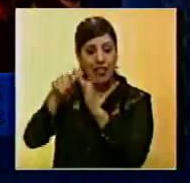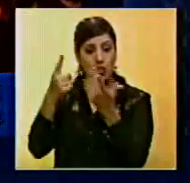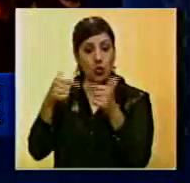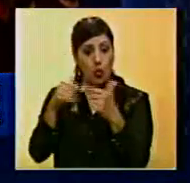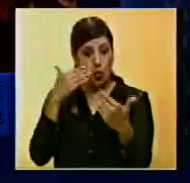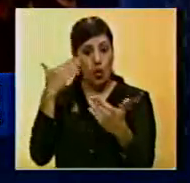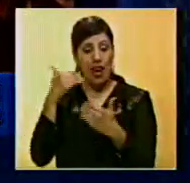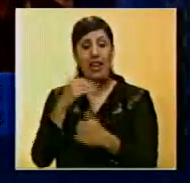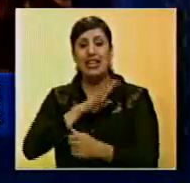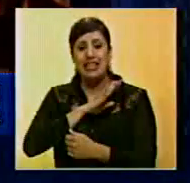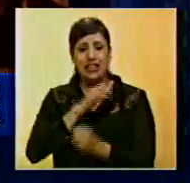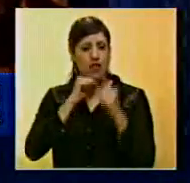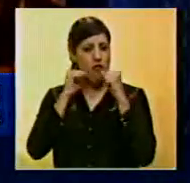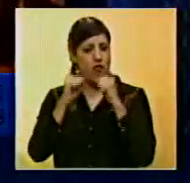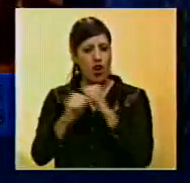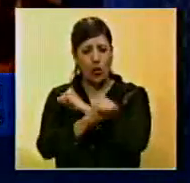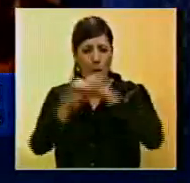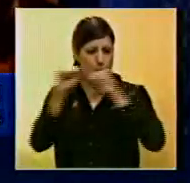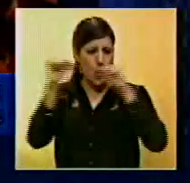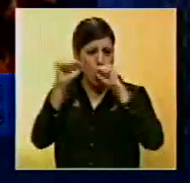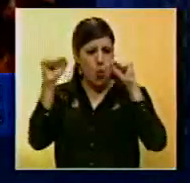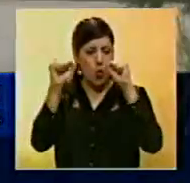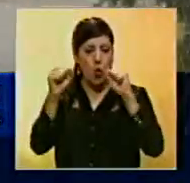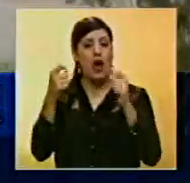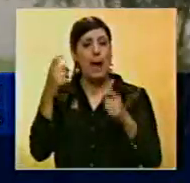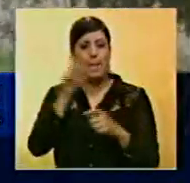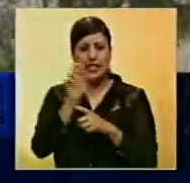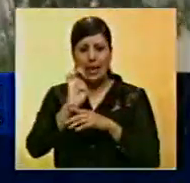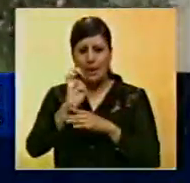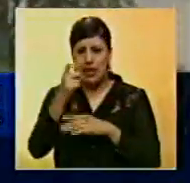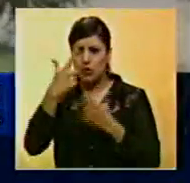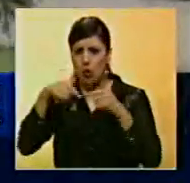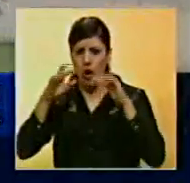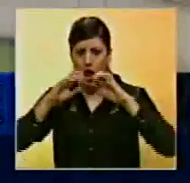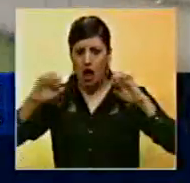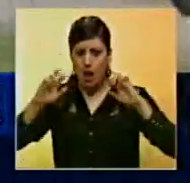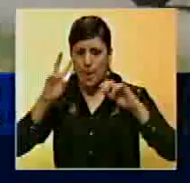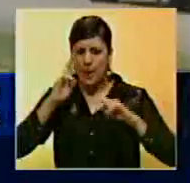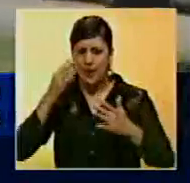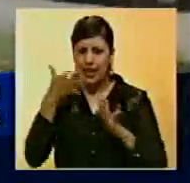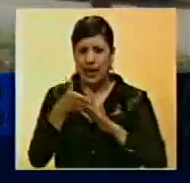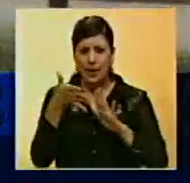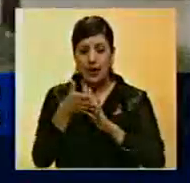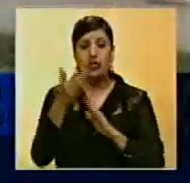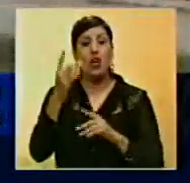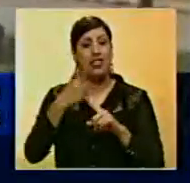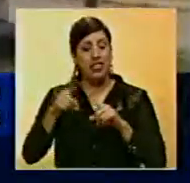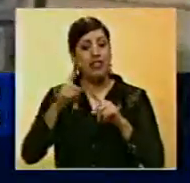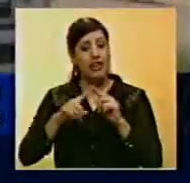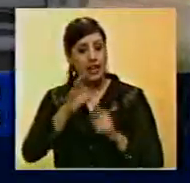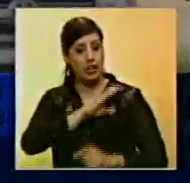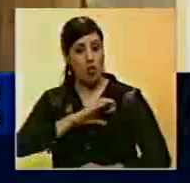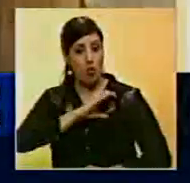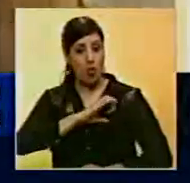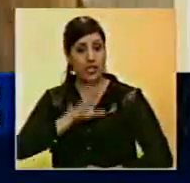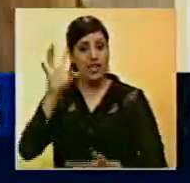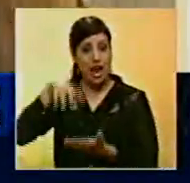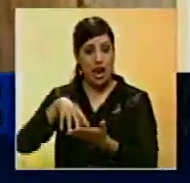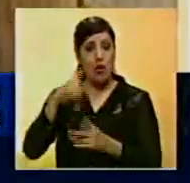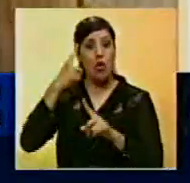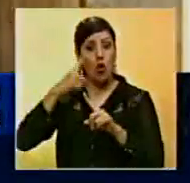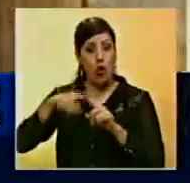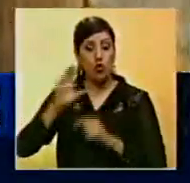recinto, causando fuertes detonaciones que generaron alarma entre los vecinos de la comunidad. Varias comisiones de la policía de Aragua y